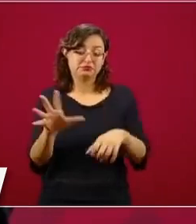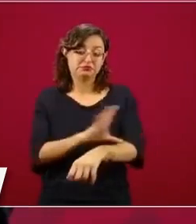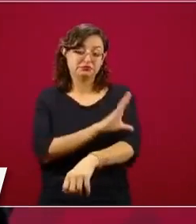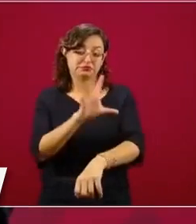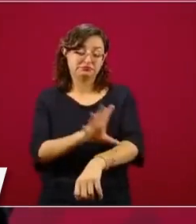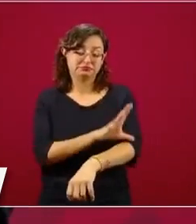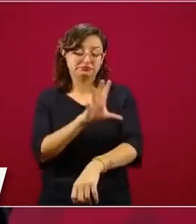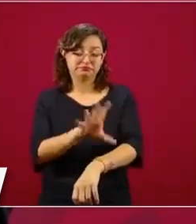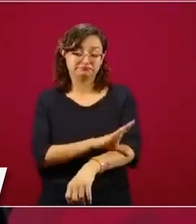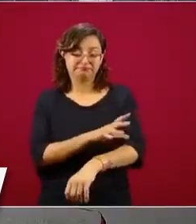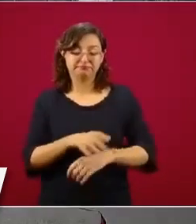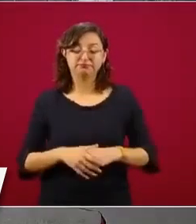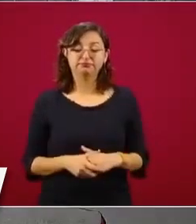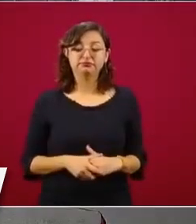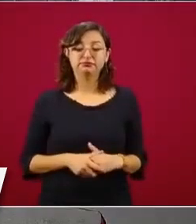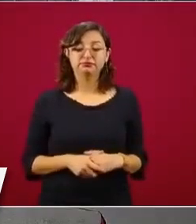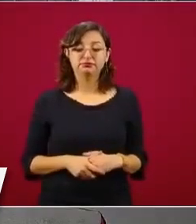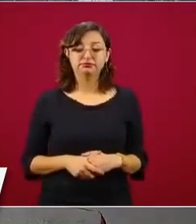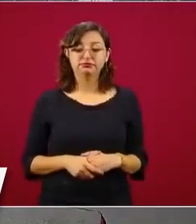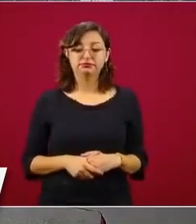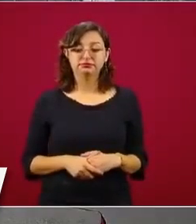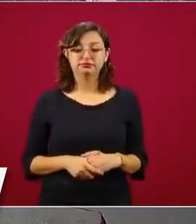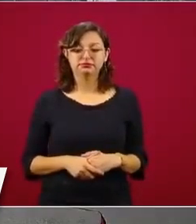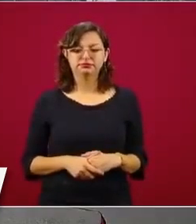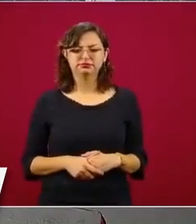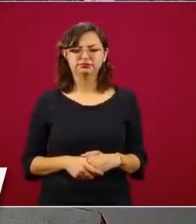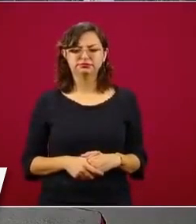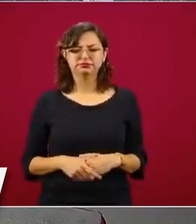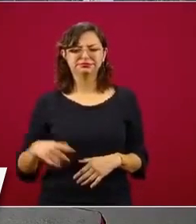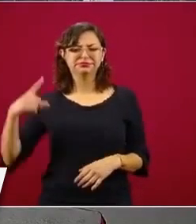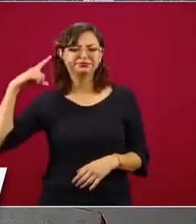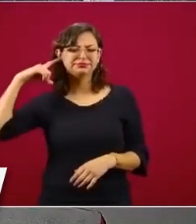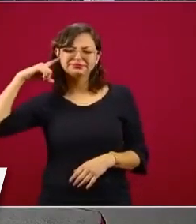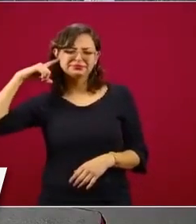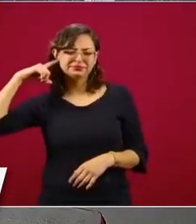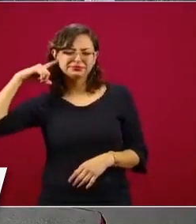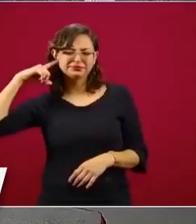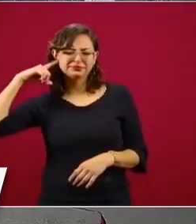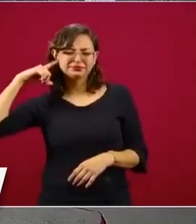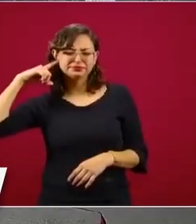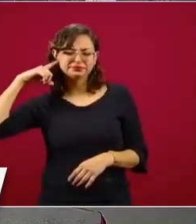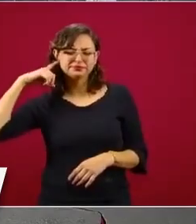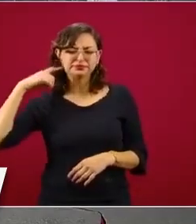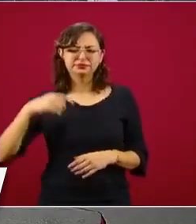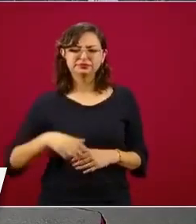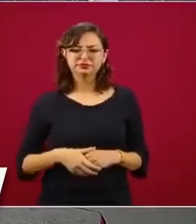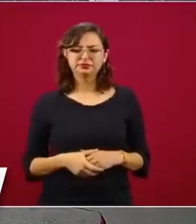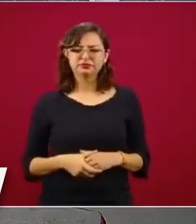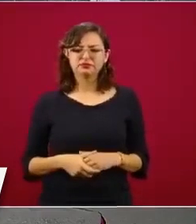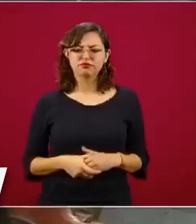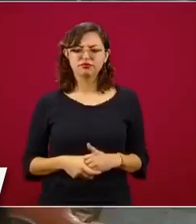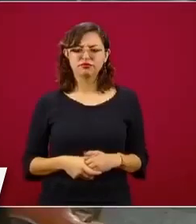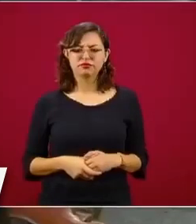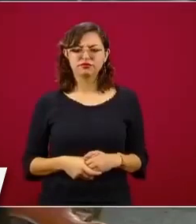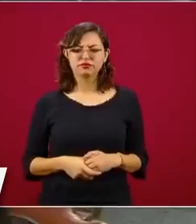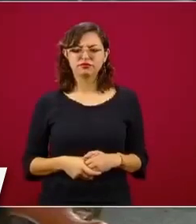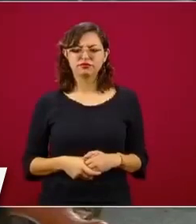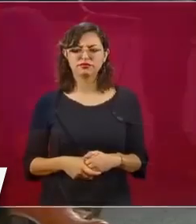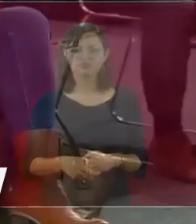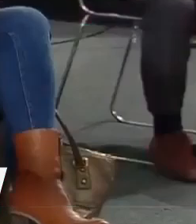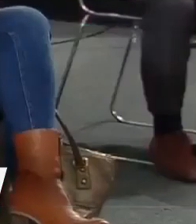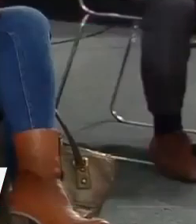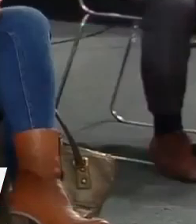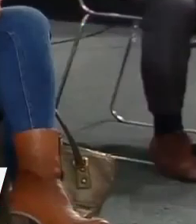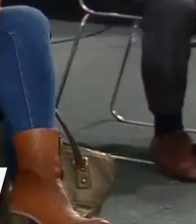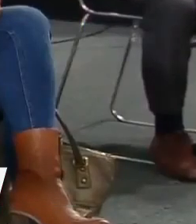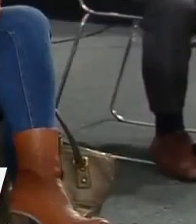Señor presidente, el segundo tema que quiero plantearle tiene que ver con algo que nos está pasando un poquito de largo, creo que a